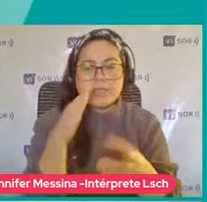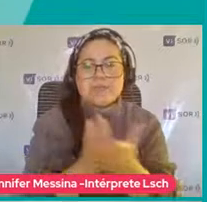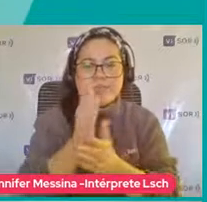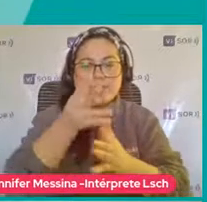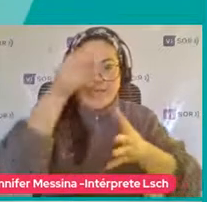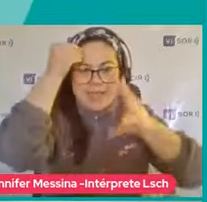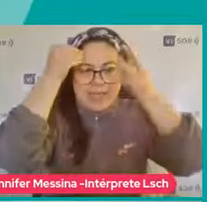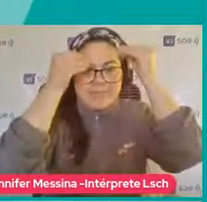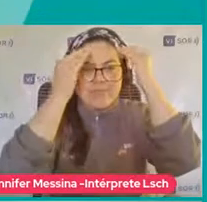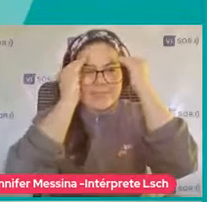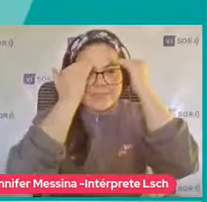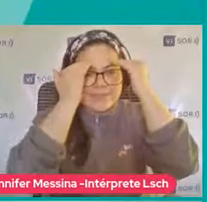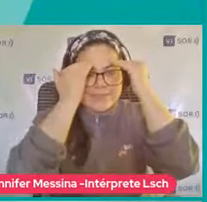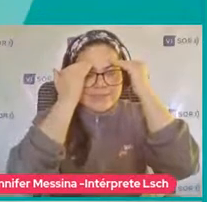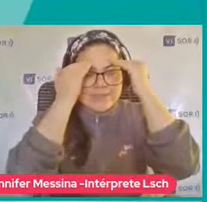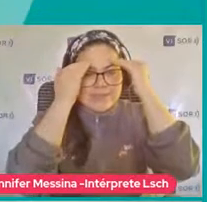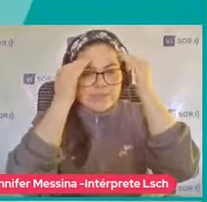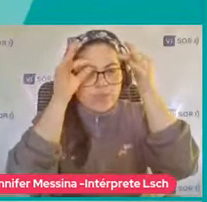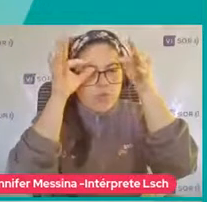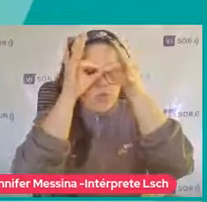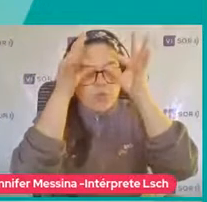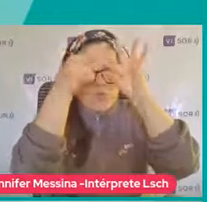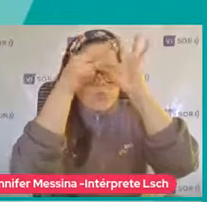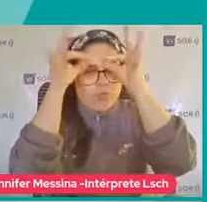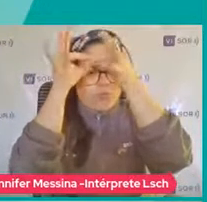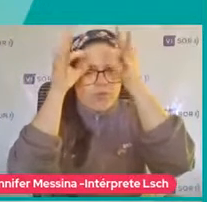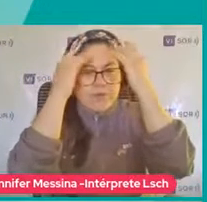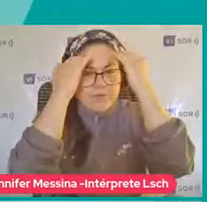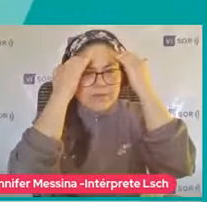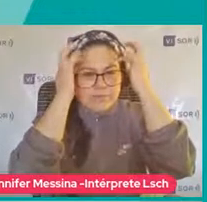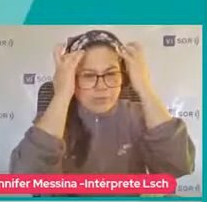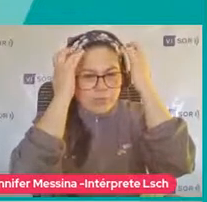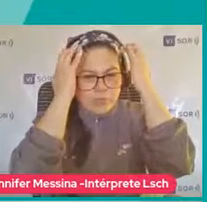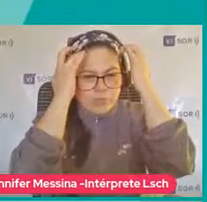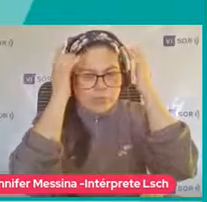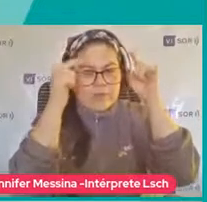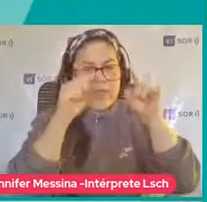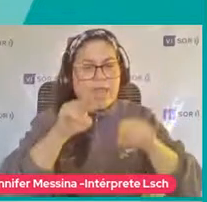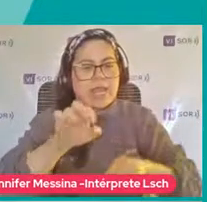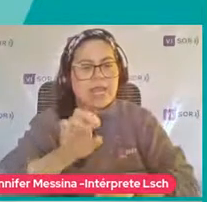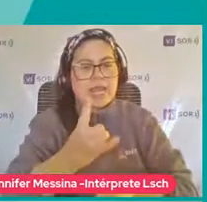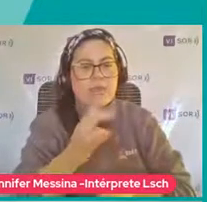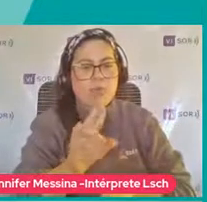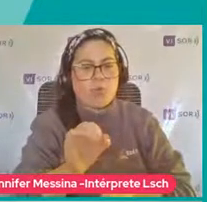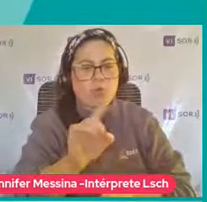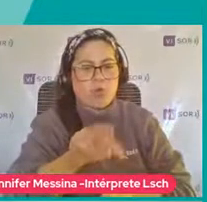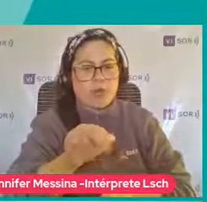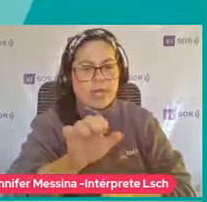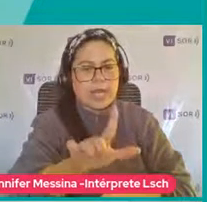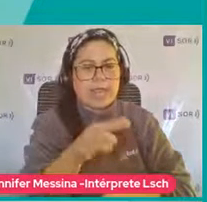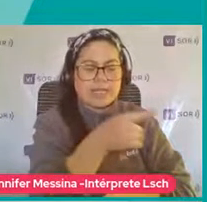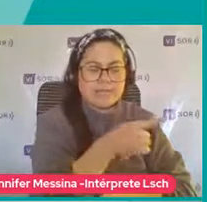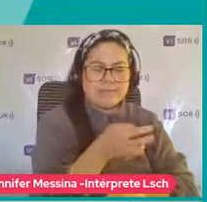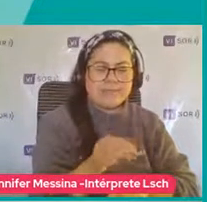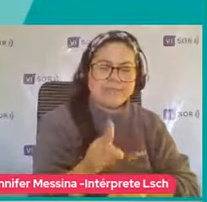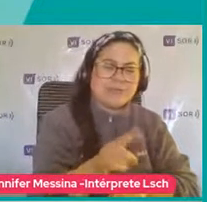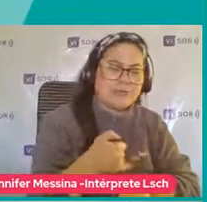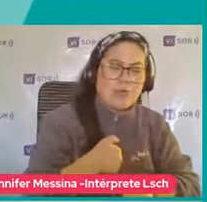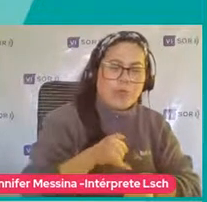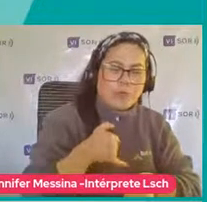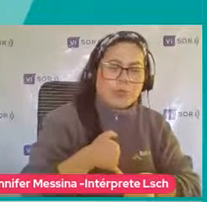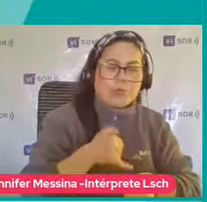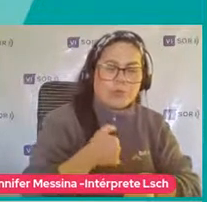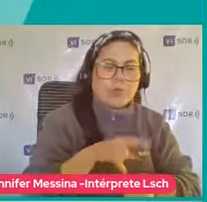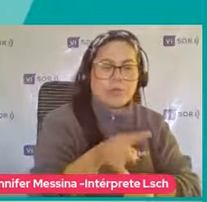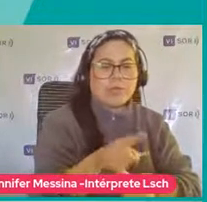nivel neuronal Que él No está acostumbrado O quizás no le gusta O quizás no es que Él prefiere ¿Sí? Entonces Ojo desde ahí Como